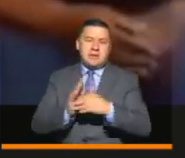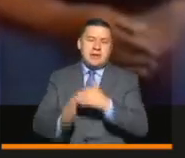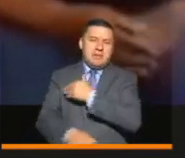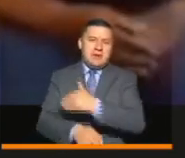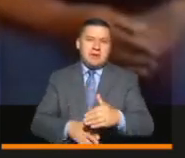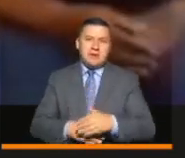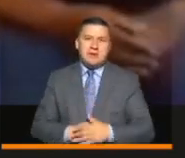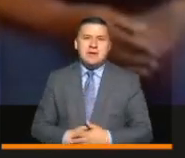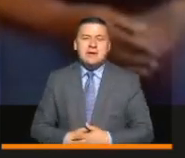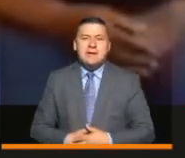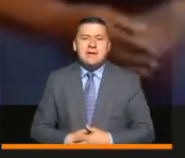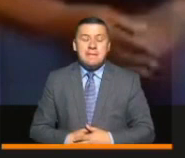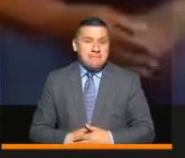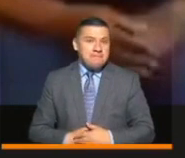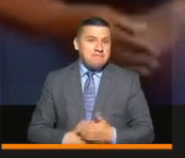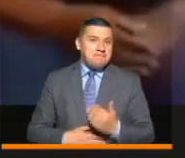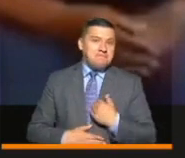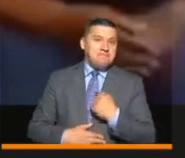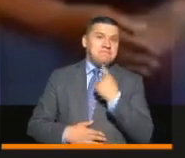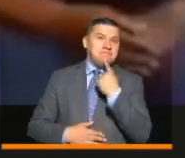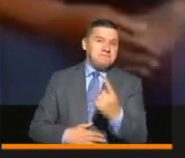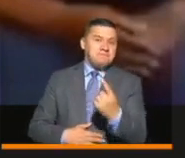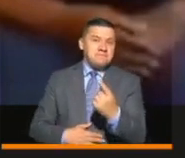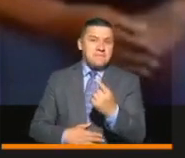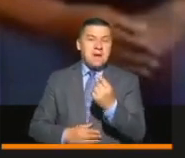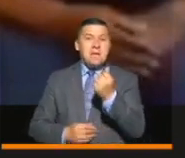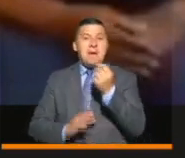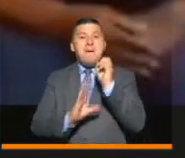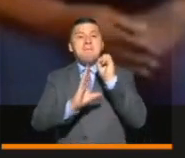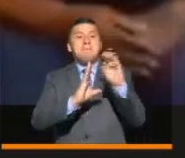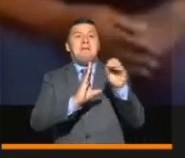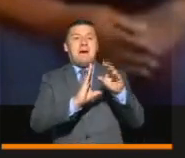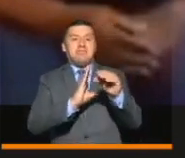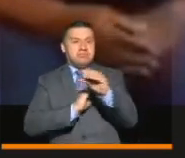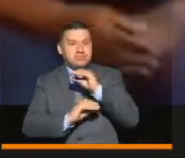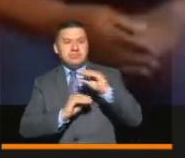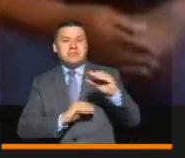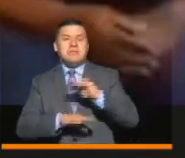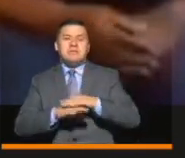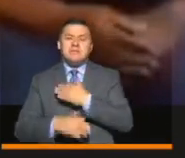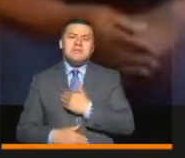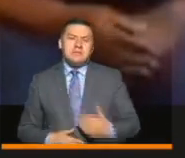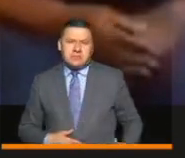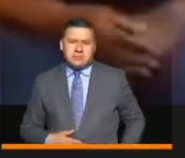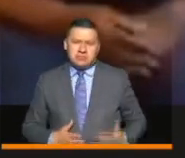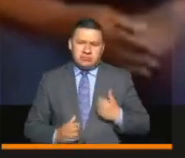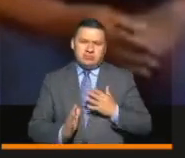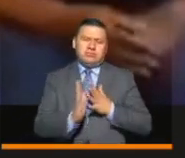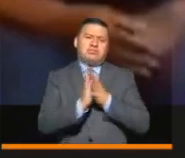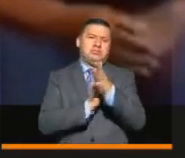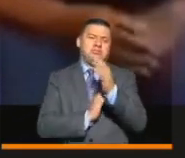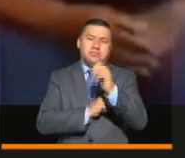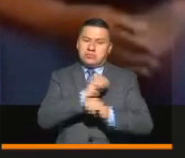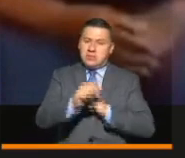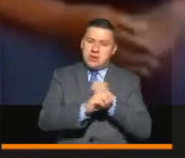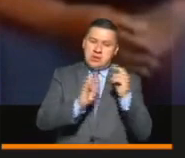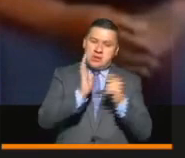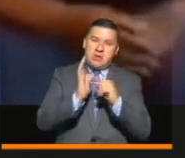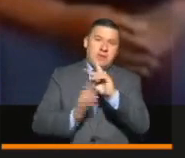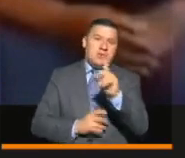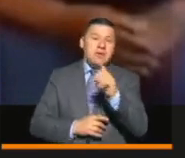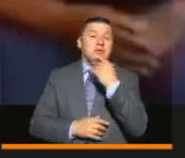millones de pesos. Y no tengo que hablar de transferencias monetarias, presidente, y quiero contarle que en el 2021,